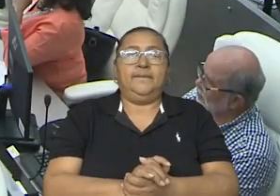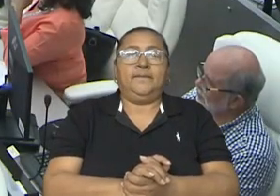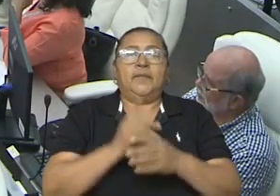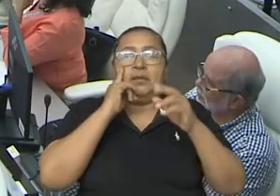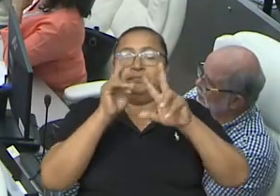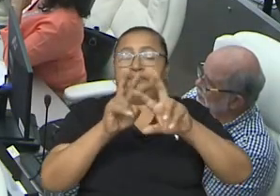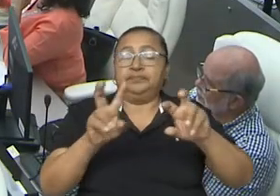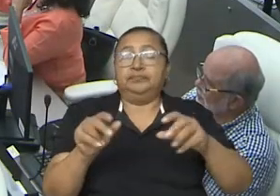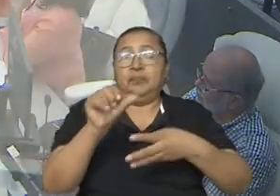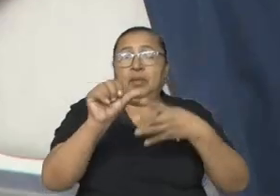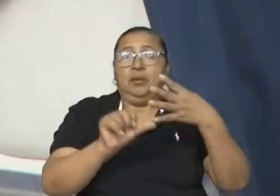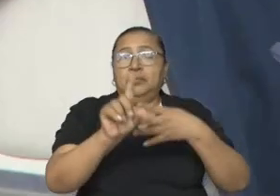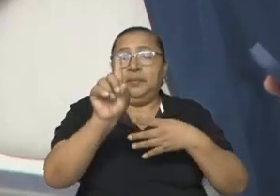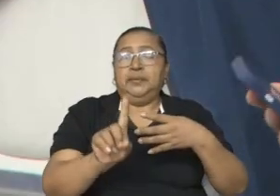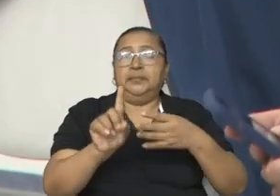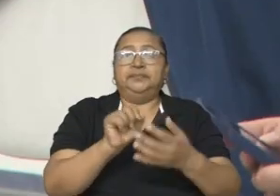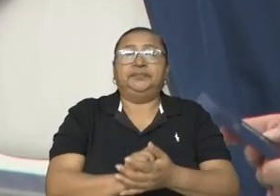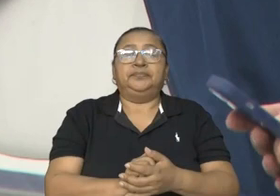Observaciones al artículo 1.